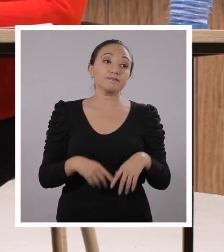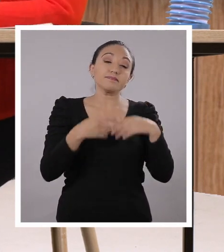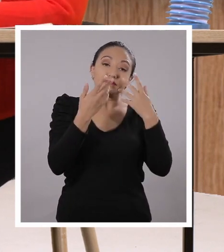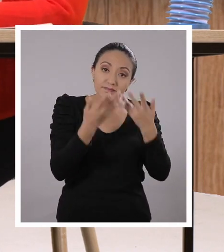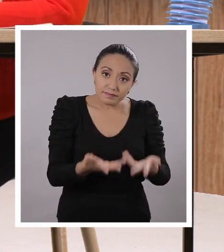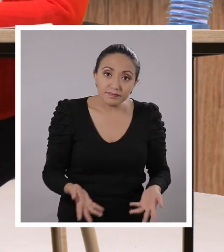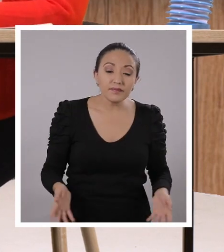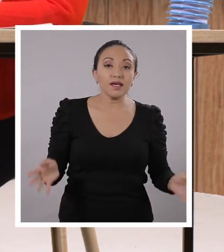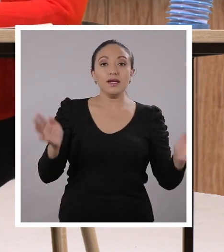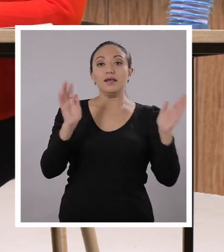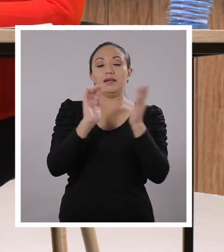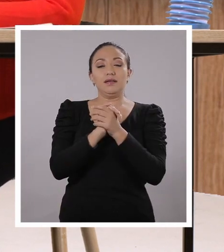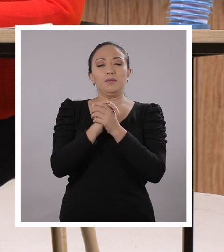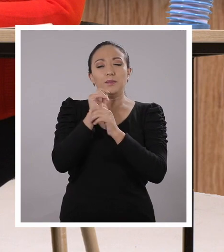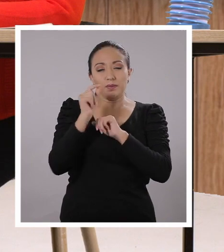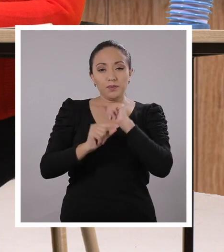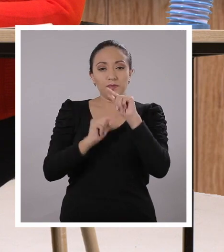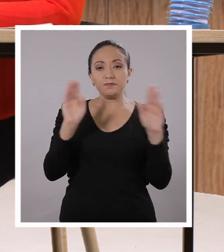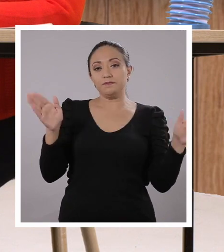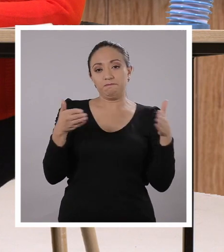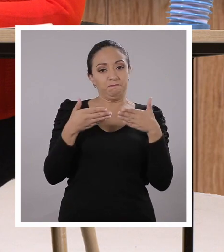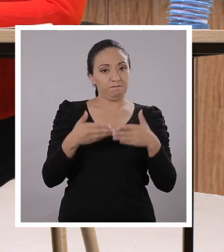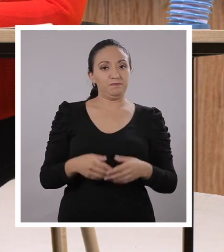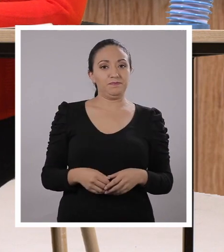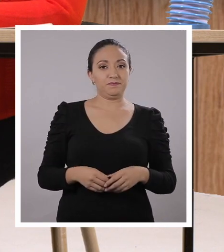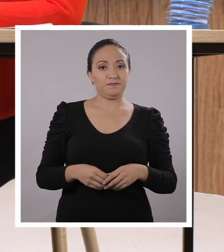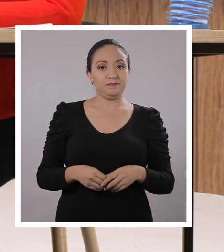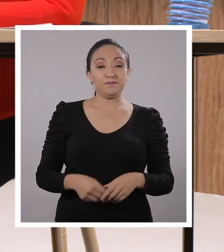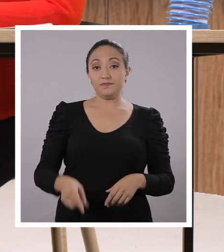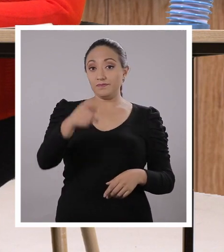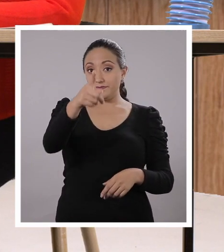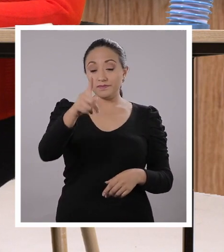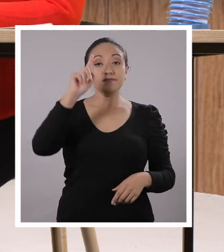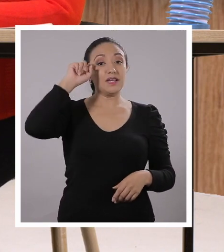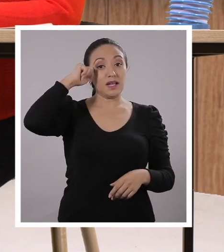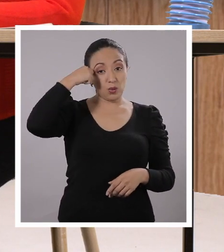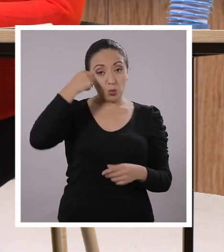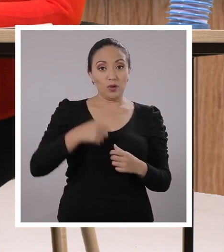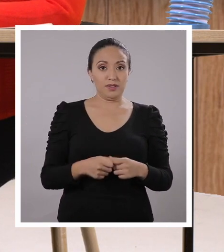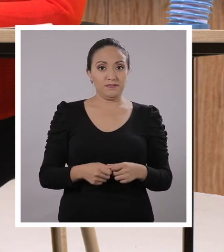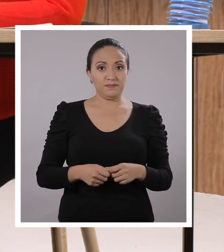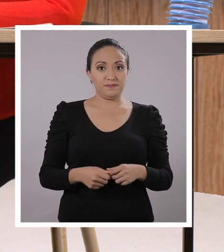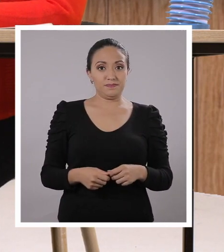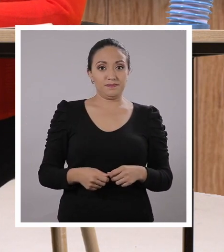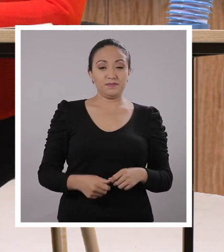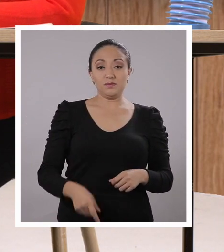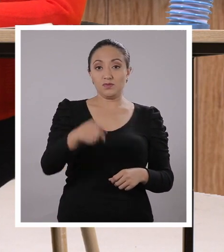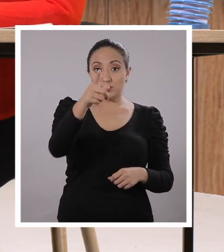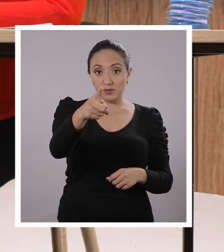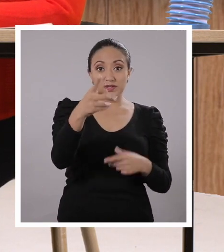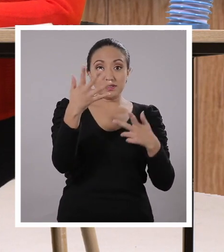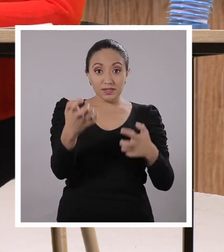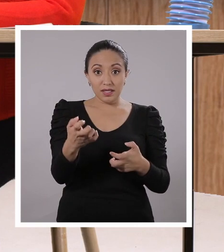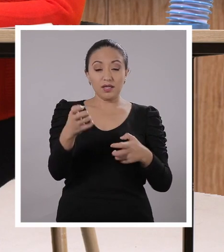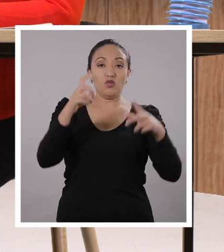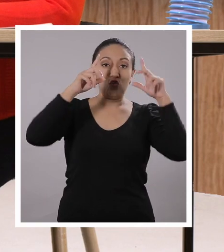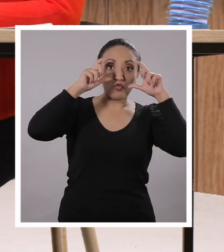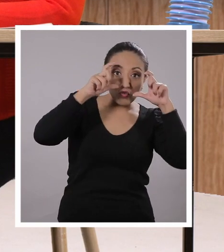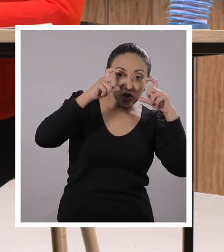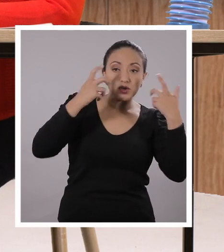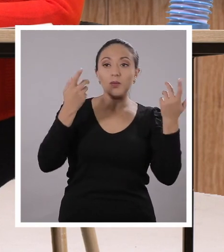Y con esto estamos ya llegando al final. Quiero recordarles que si quieren que